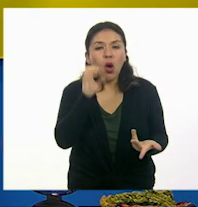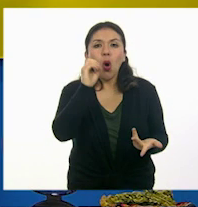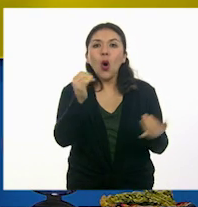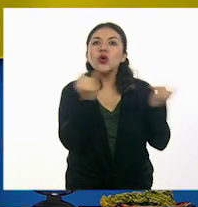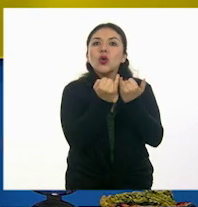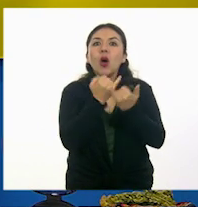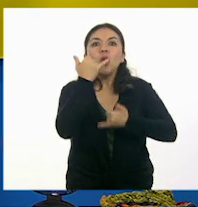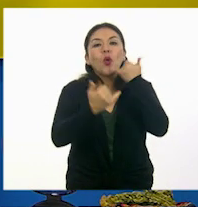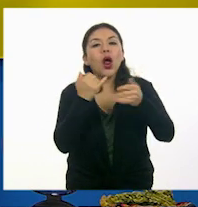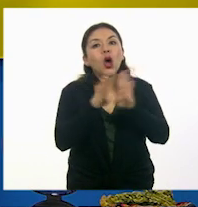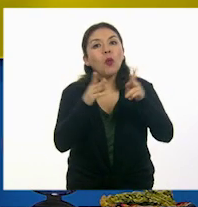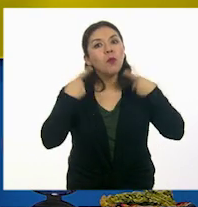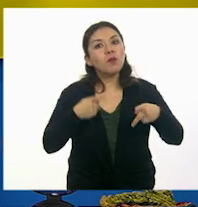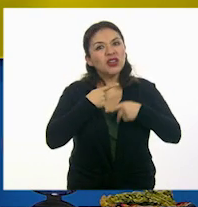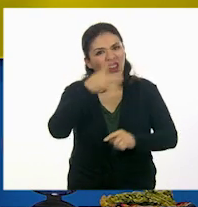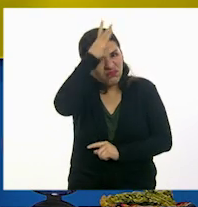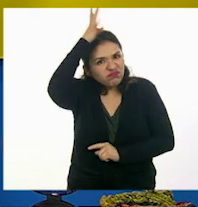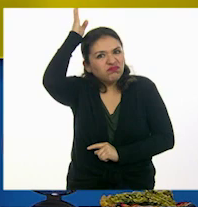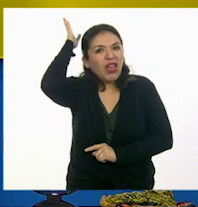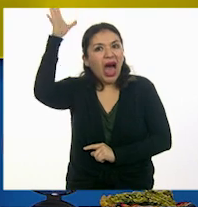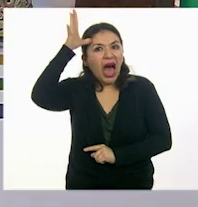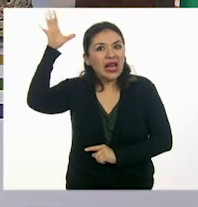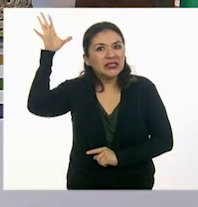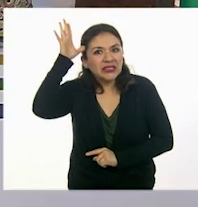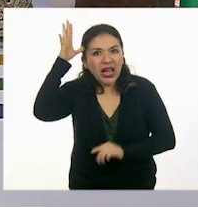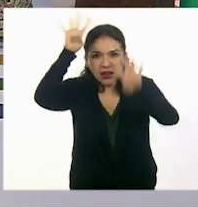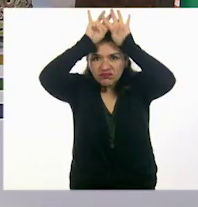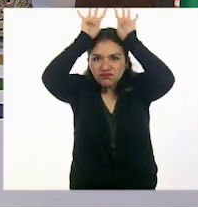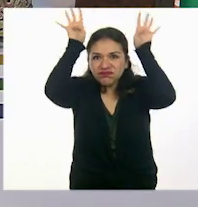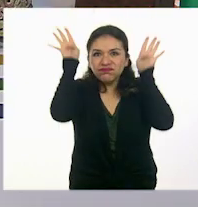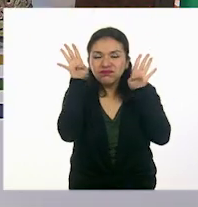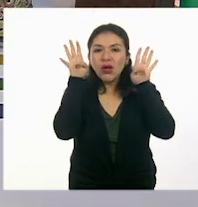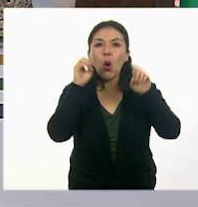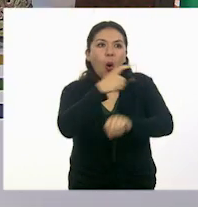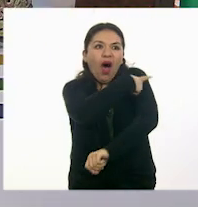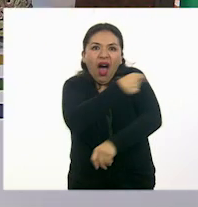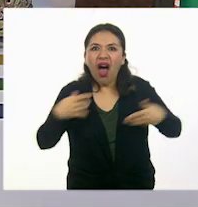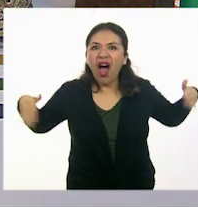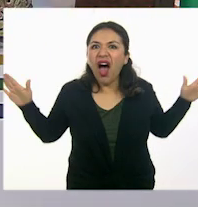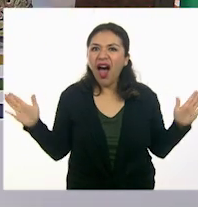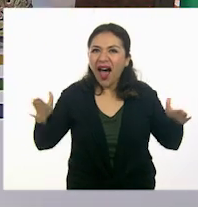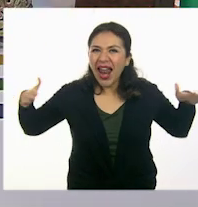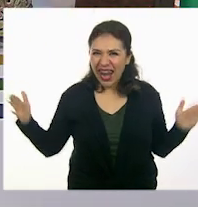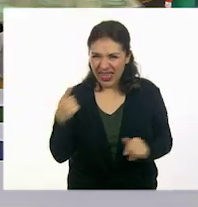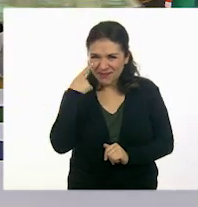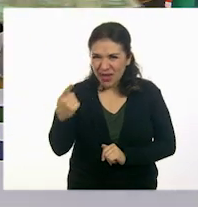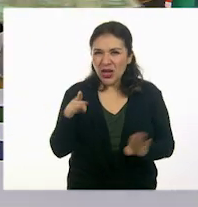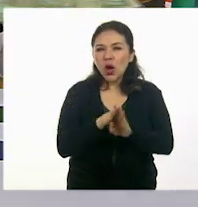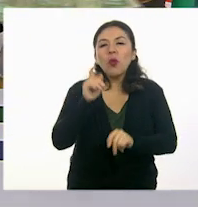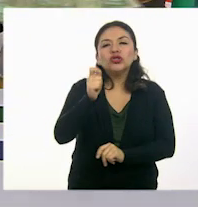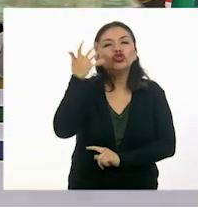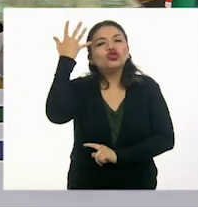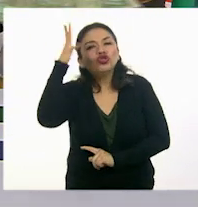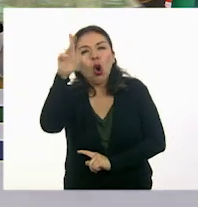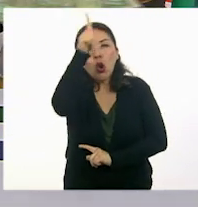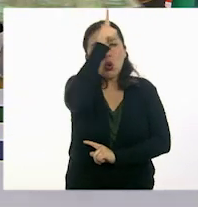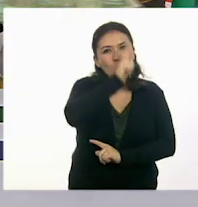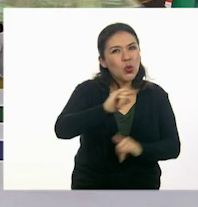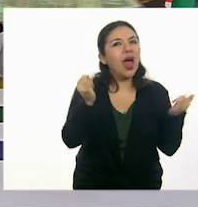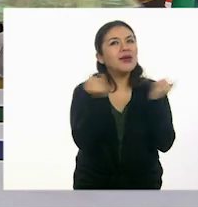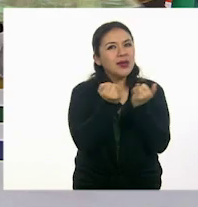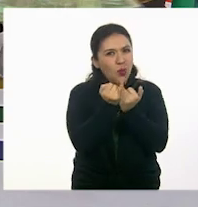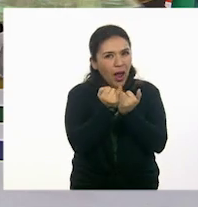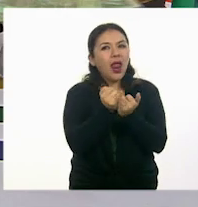ser algunos aztecas, ¿no? Con penachos e incluso con unas alas, ¿no? Y simularon ahí el sol y la luna. Muy bien.